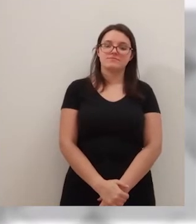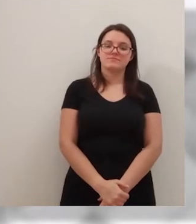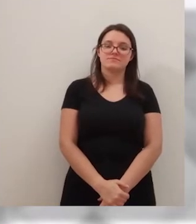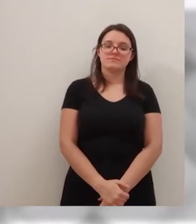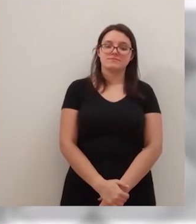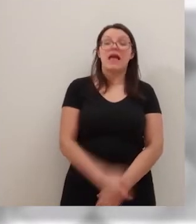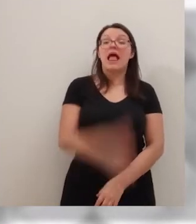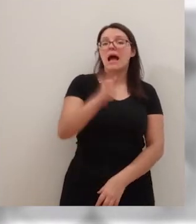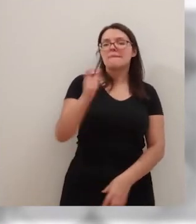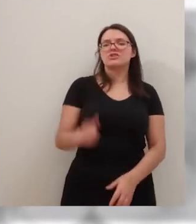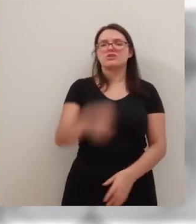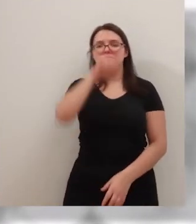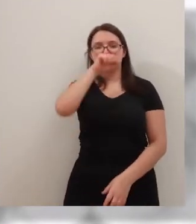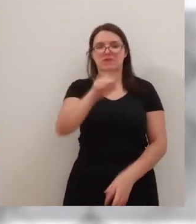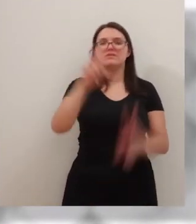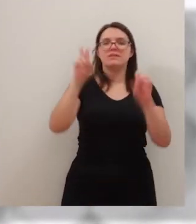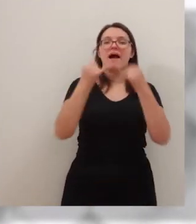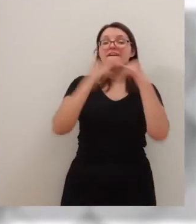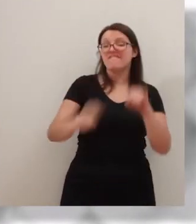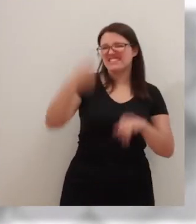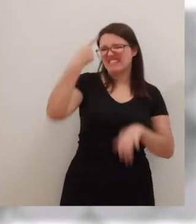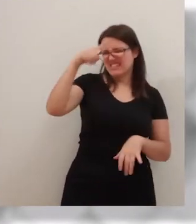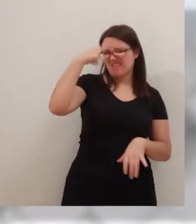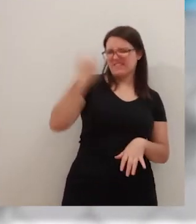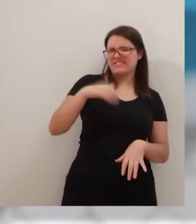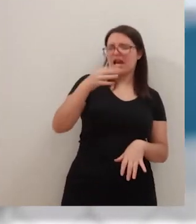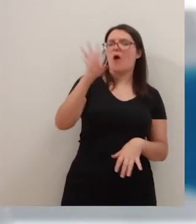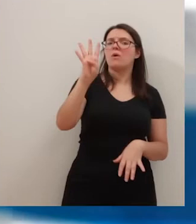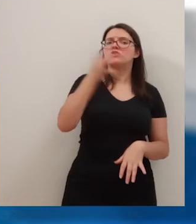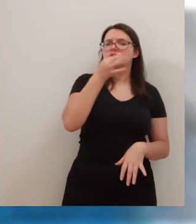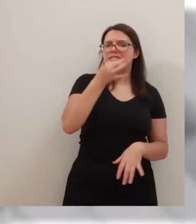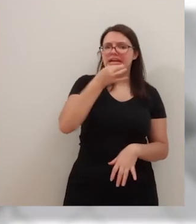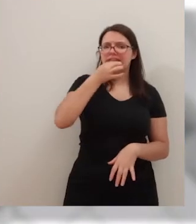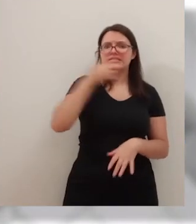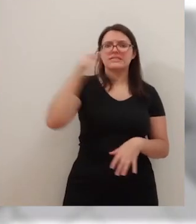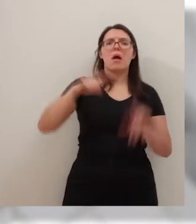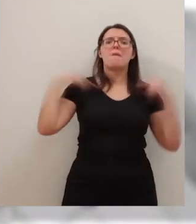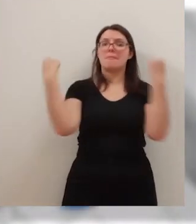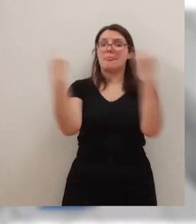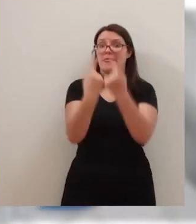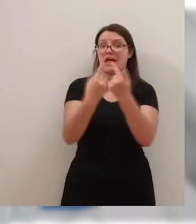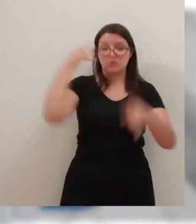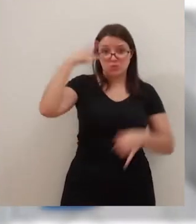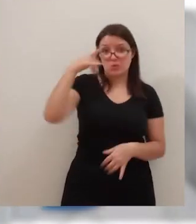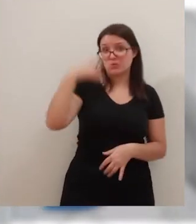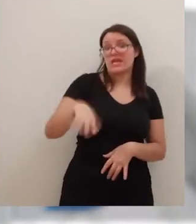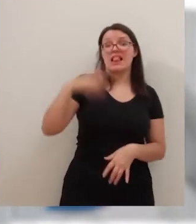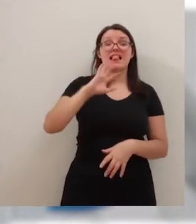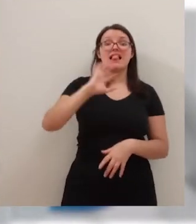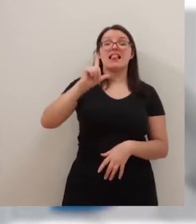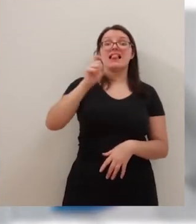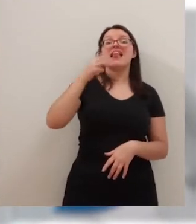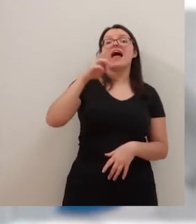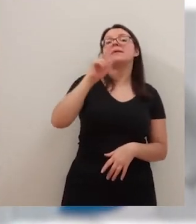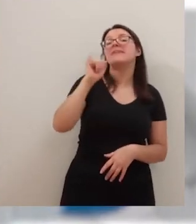Los amantes de la fiesta ya conocen las cuatro tardes que los empresarios de la Plaza de Toros de la Ribera han programado para estos San Mateos.